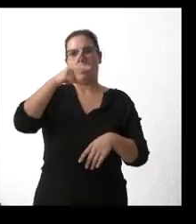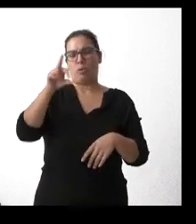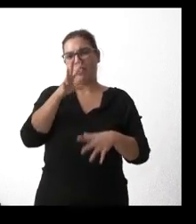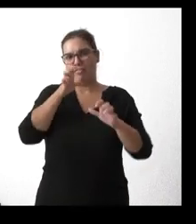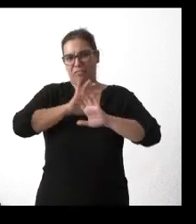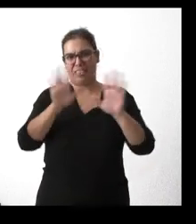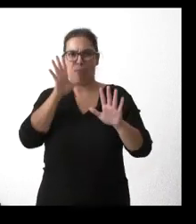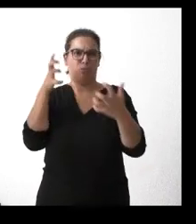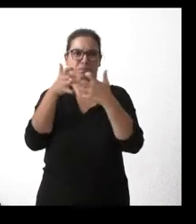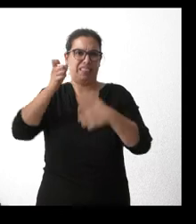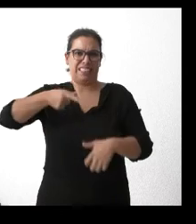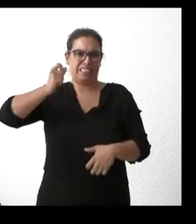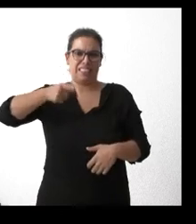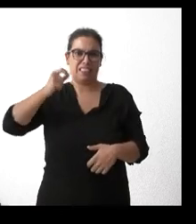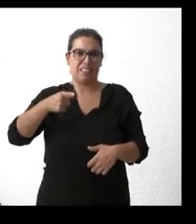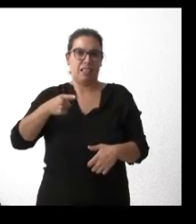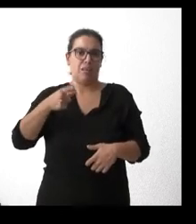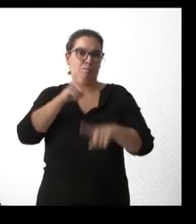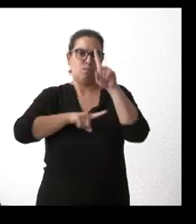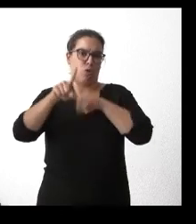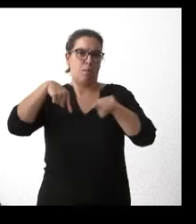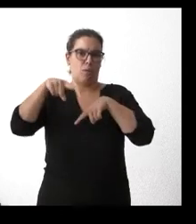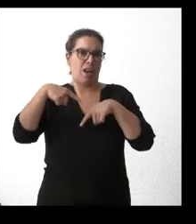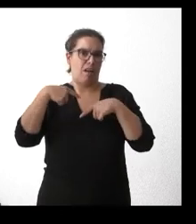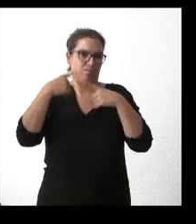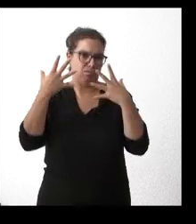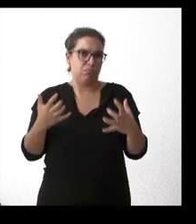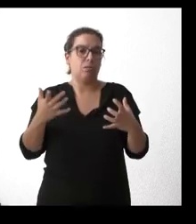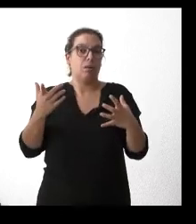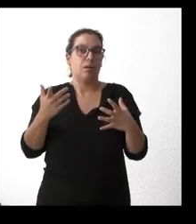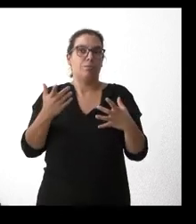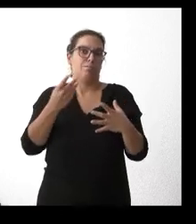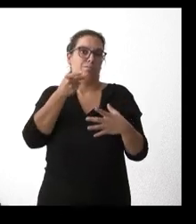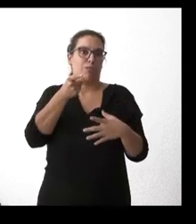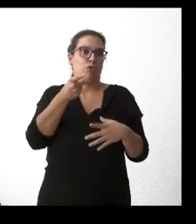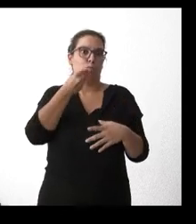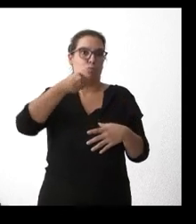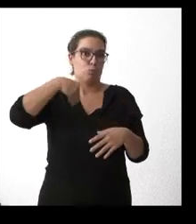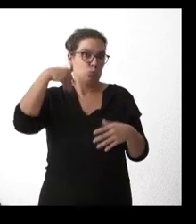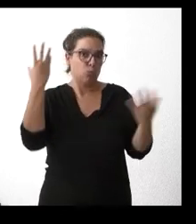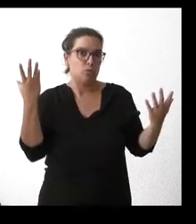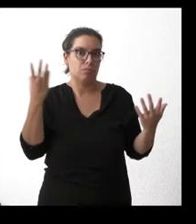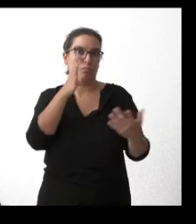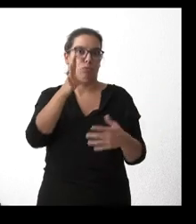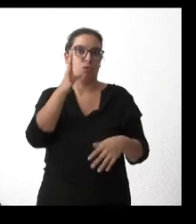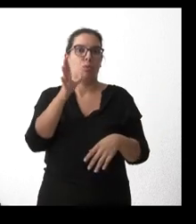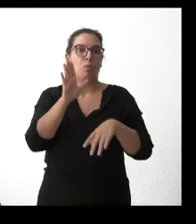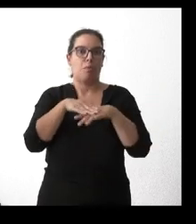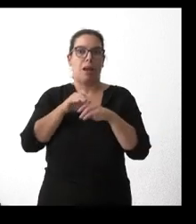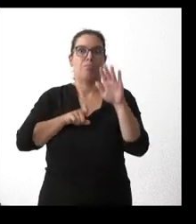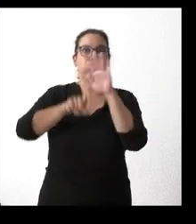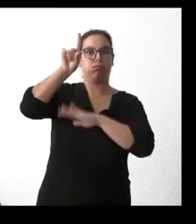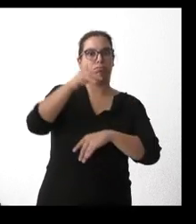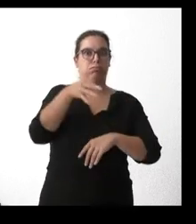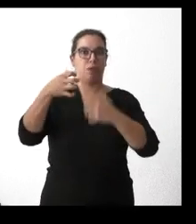siniestralidad además y muchos problemas de movilidad, pues sería sin duda alguna un motivo para desarrollarlo